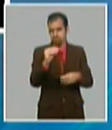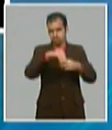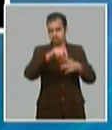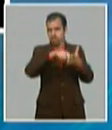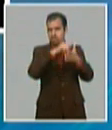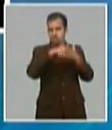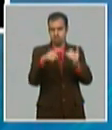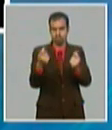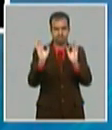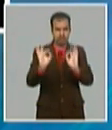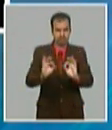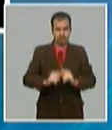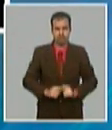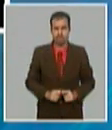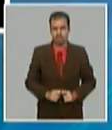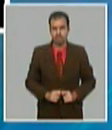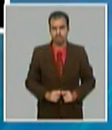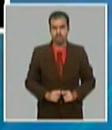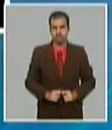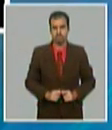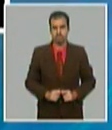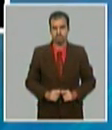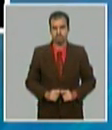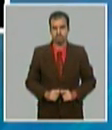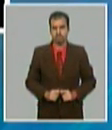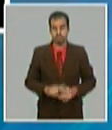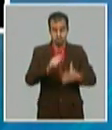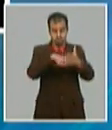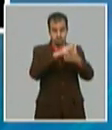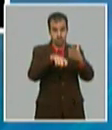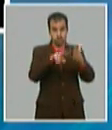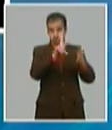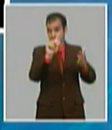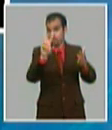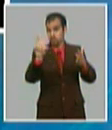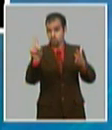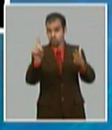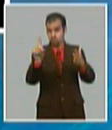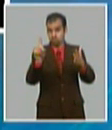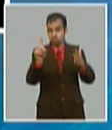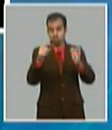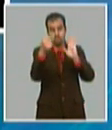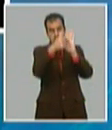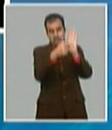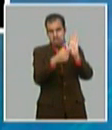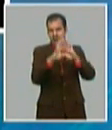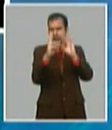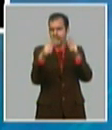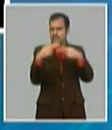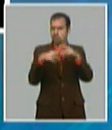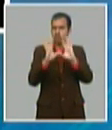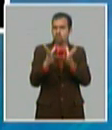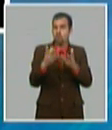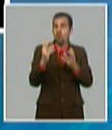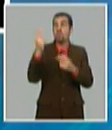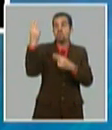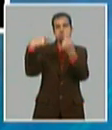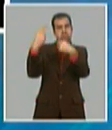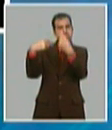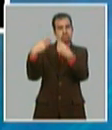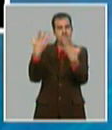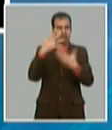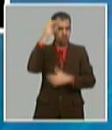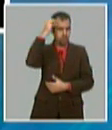El plan 2021 se elaboró a partir de indicaciones que fueron aprobadas por el Gobierno, intencionadas a la